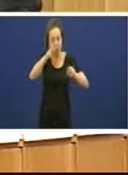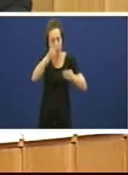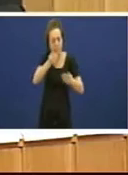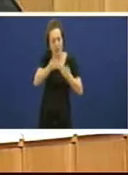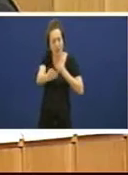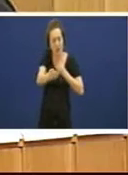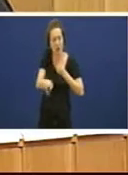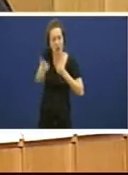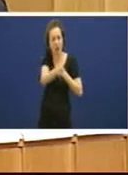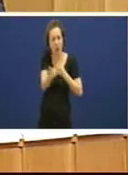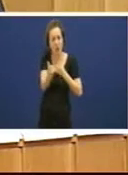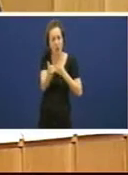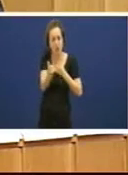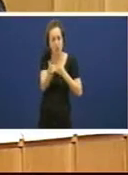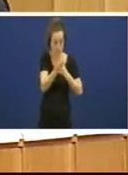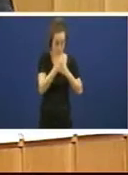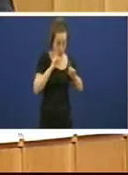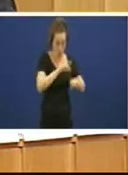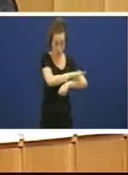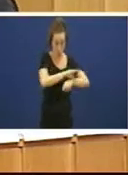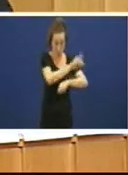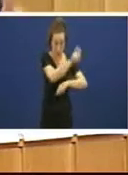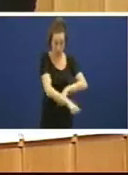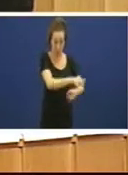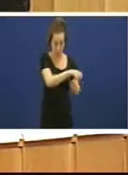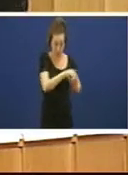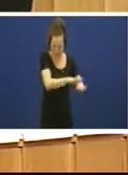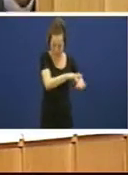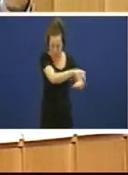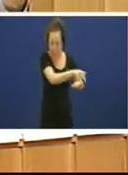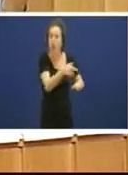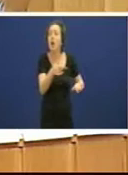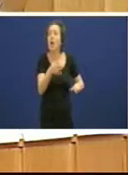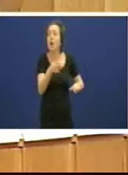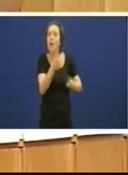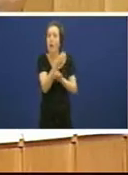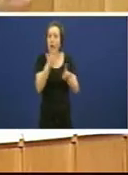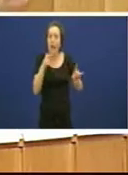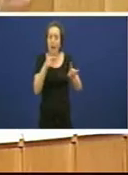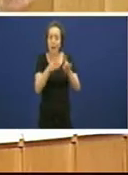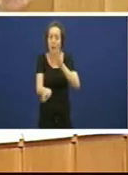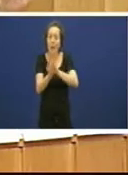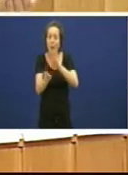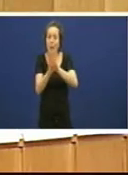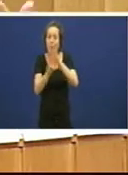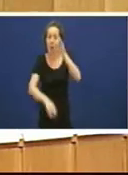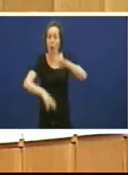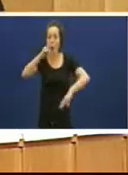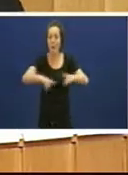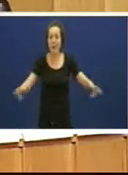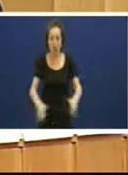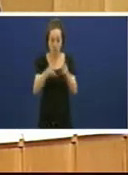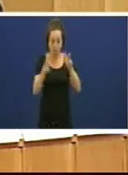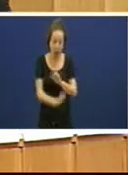recursos está aquí a señora consellera de facenda para apuntalar a obra social ou